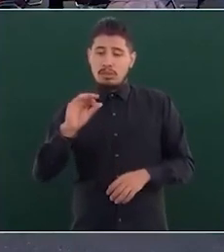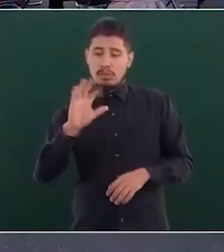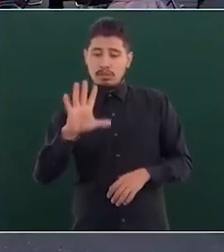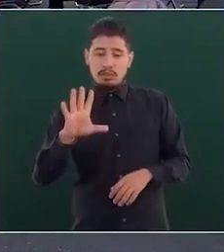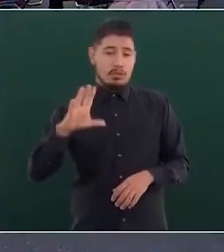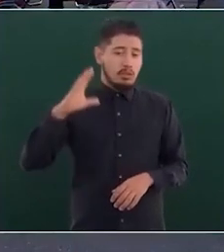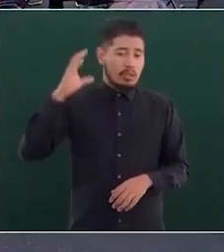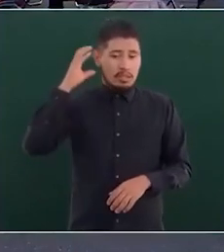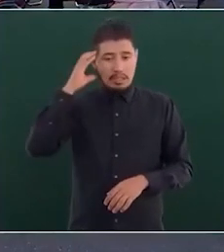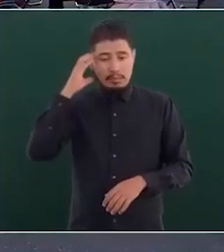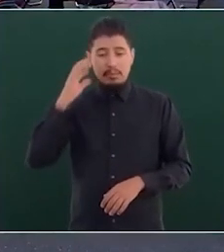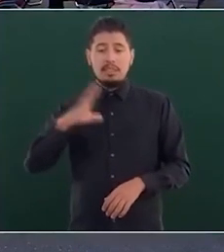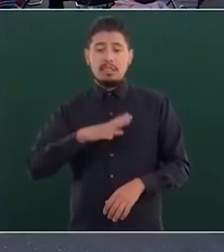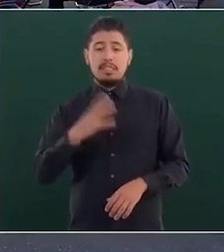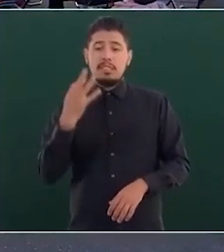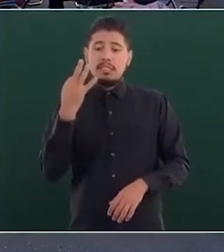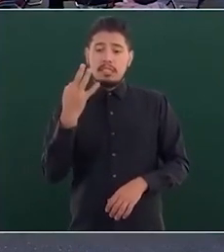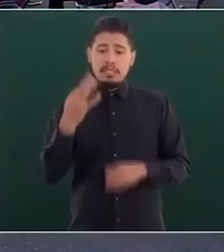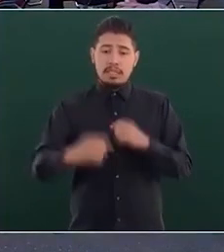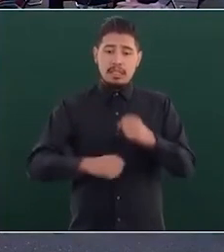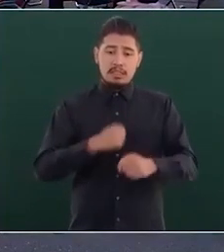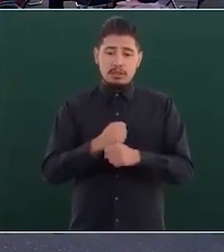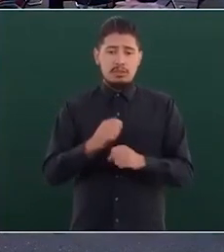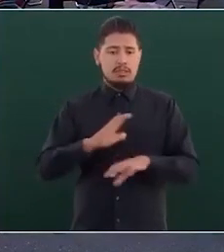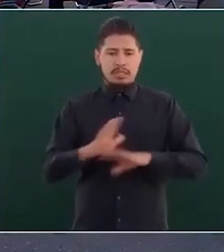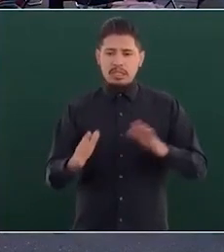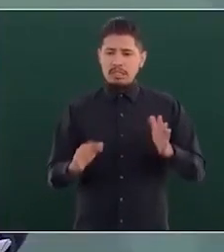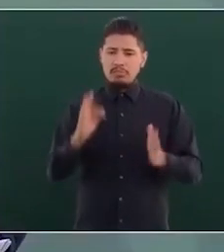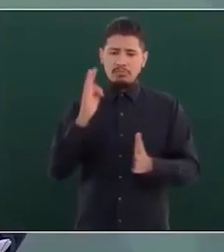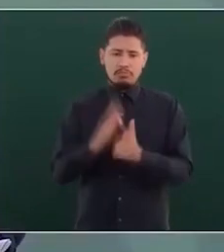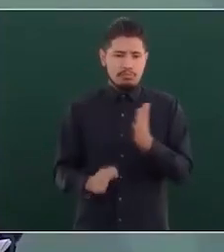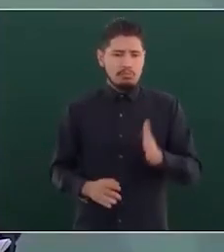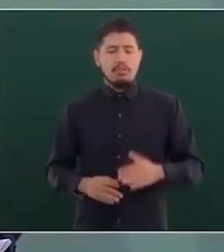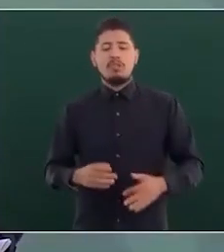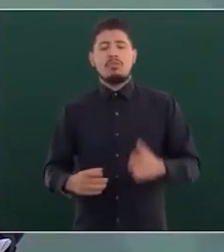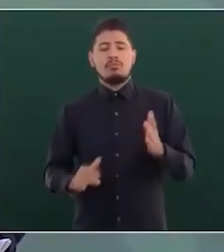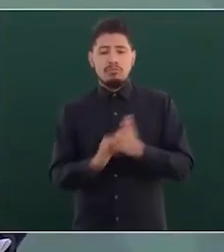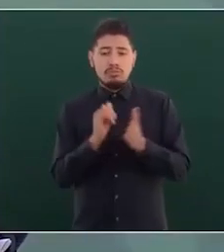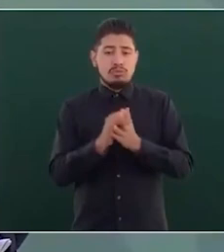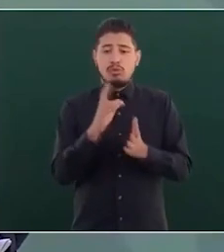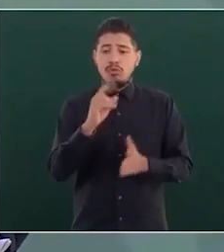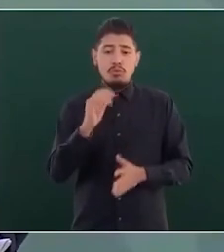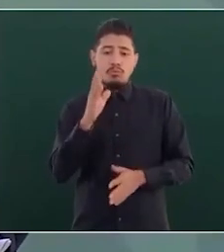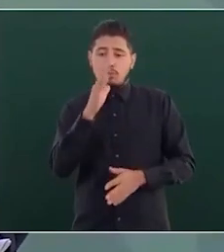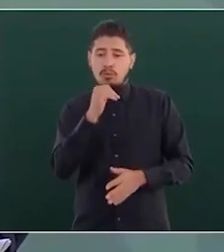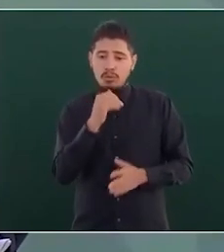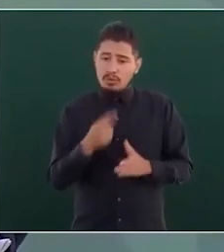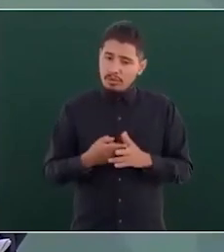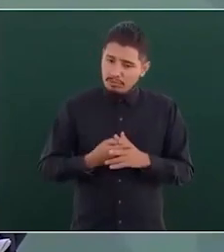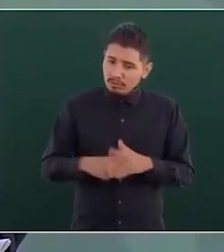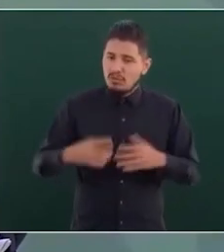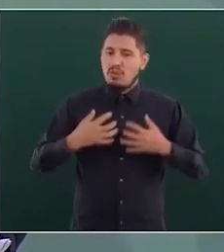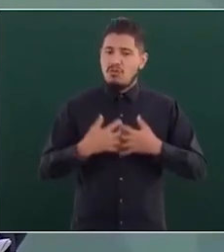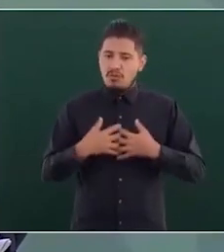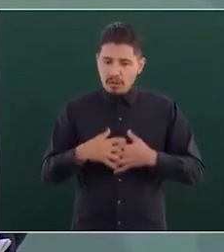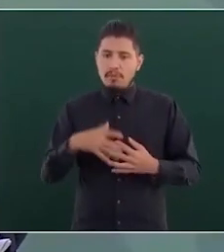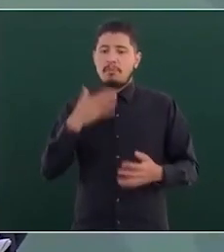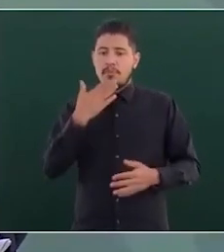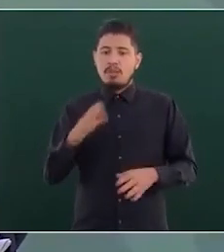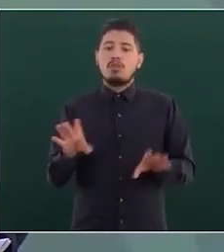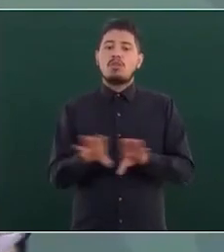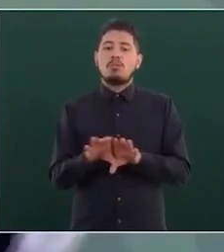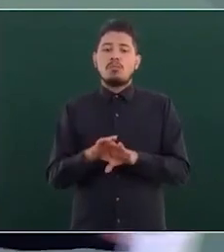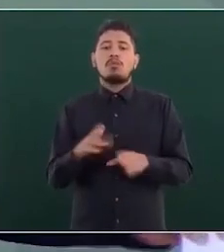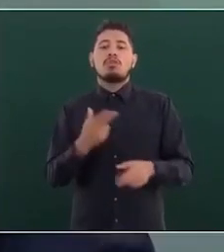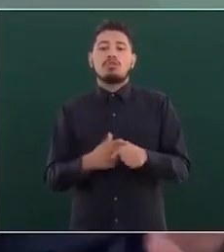camas tiene 3 años que se terminó la construcción y no ha podido entrar ahora en funcionamiento como hospital